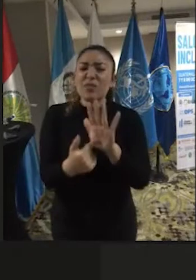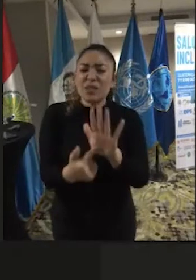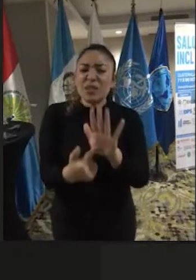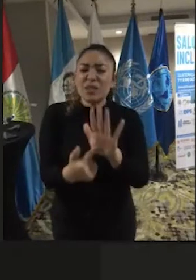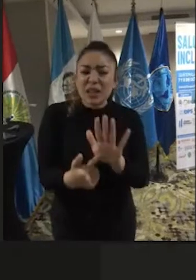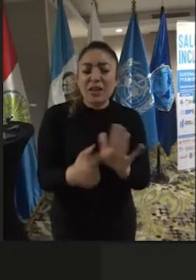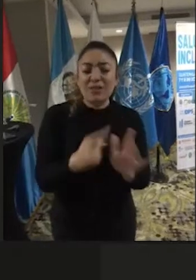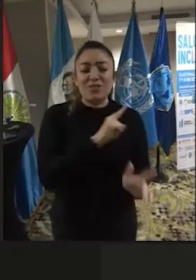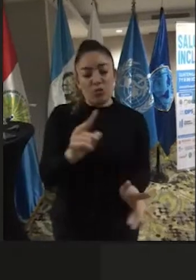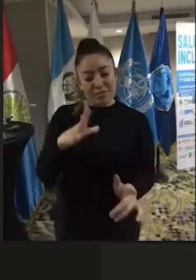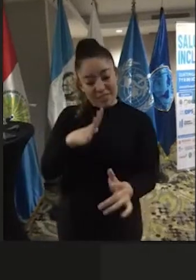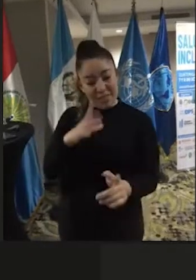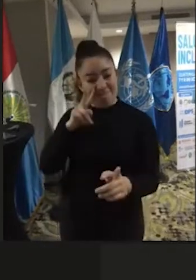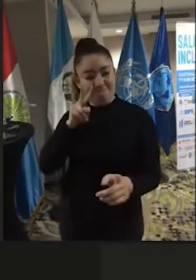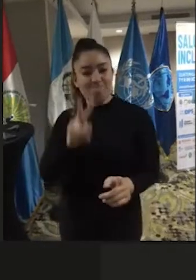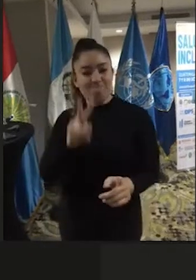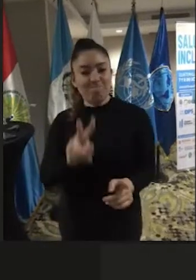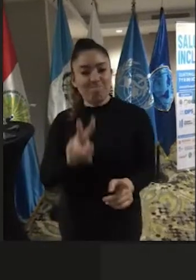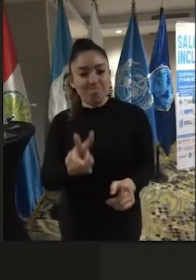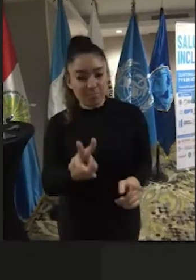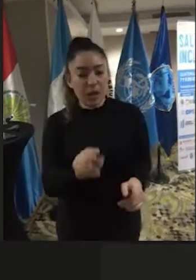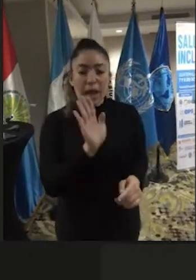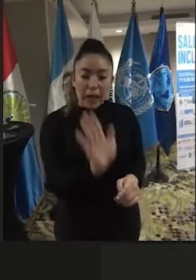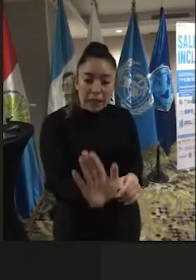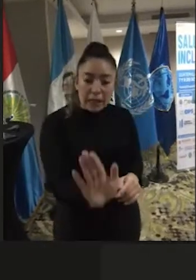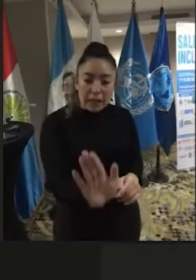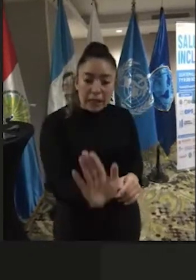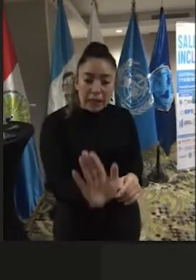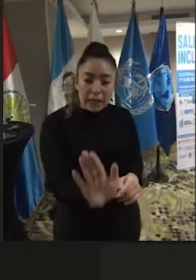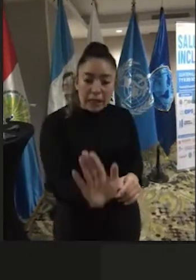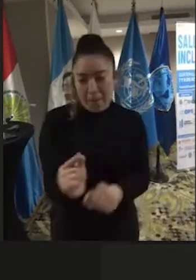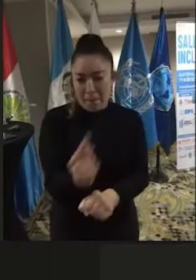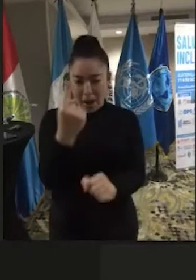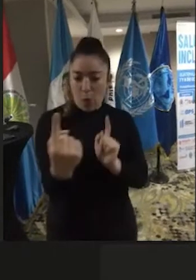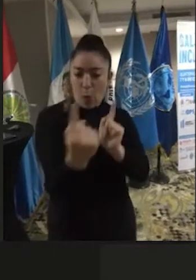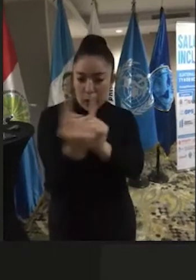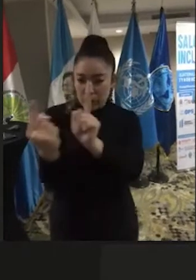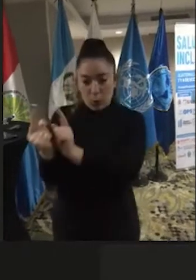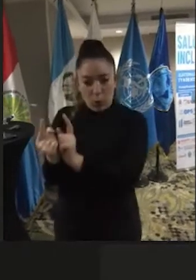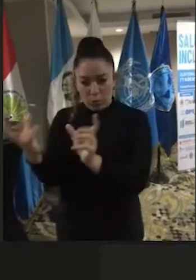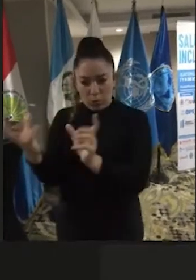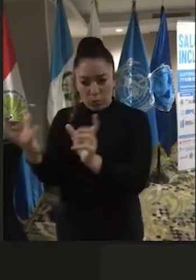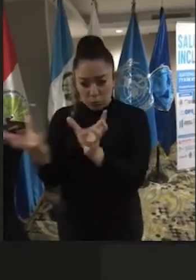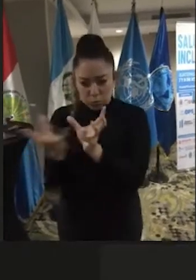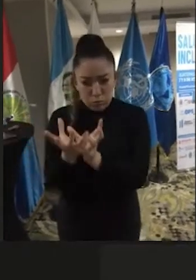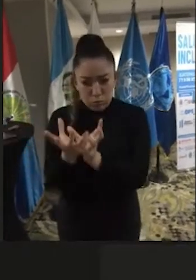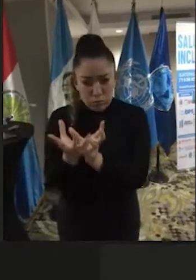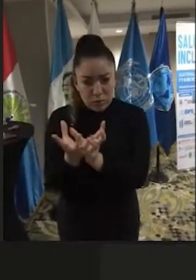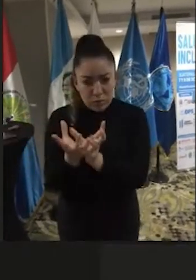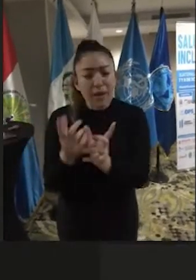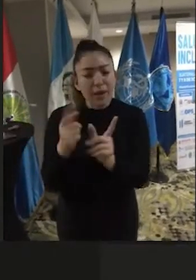tienen que ver este avance y este primer encuentro, que es un hito y queremos agradecer